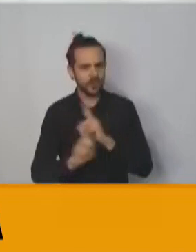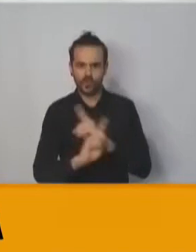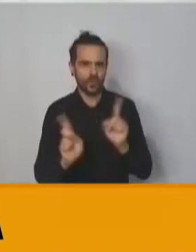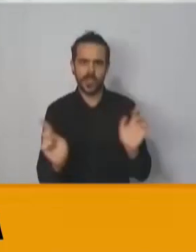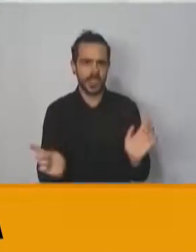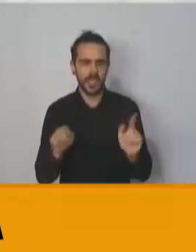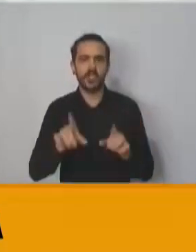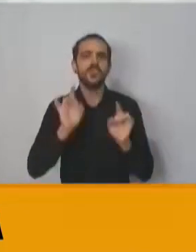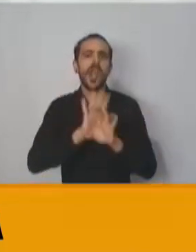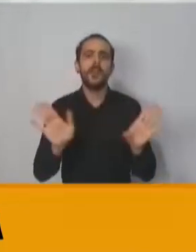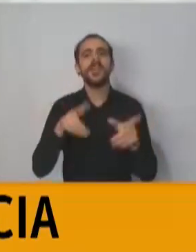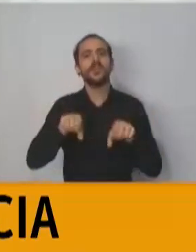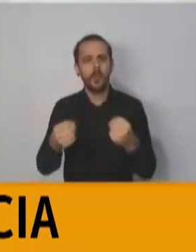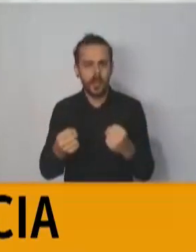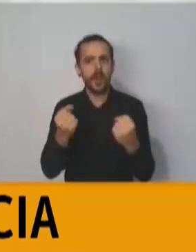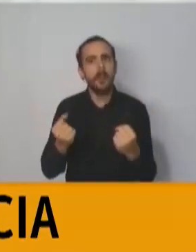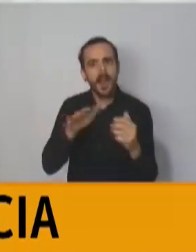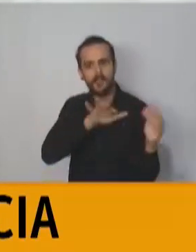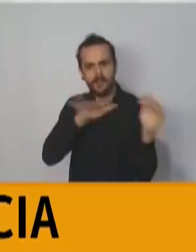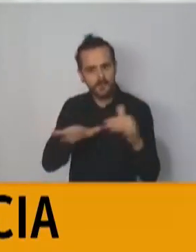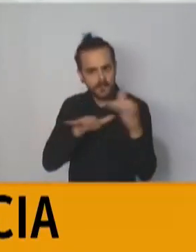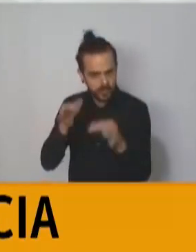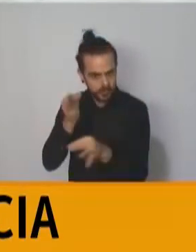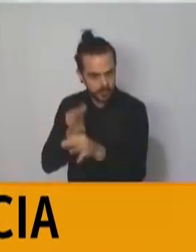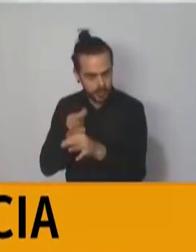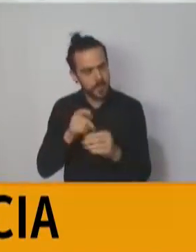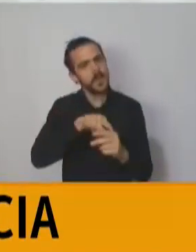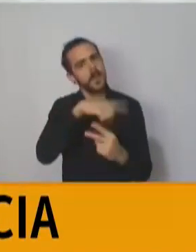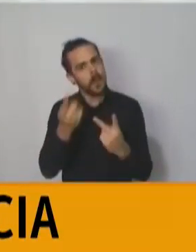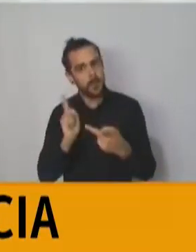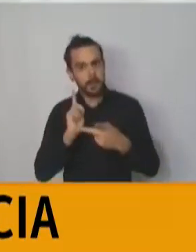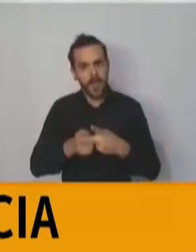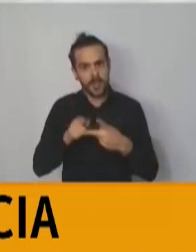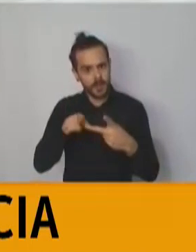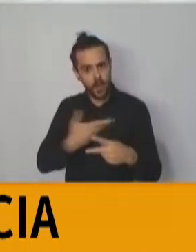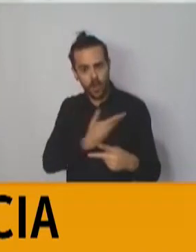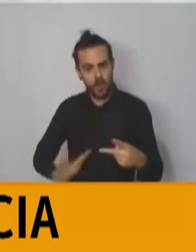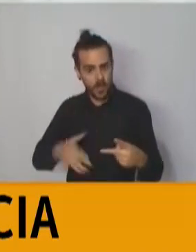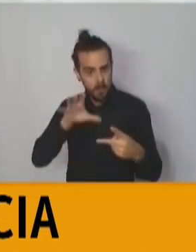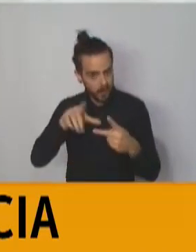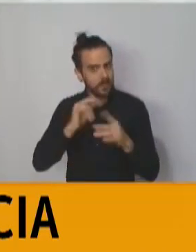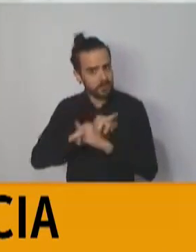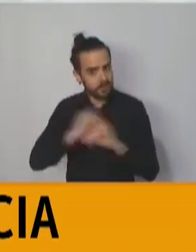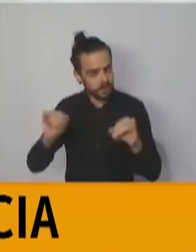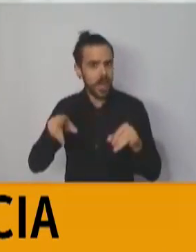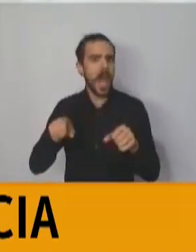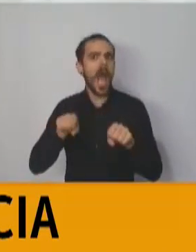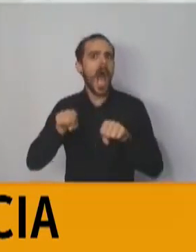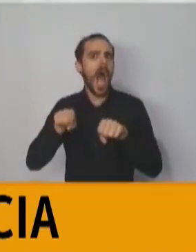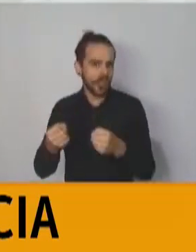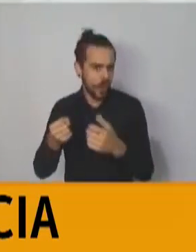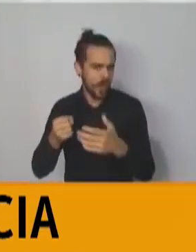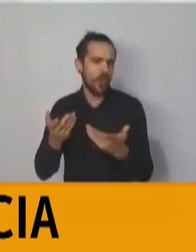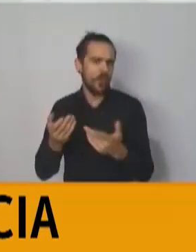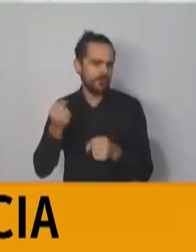y lógicamente a partir del asueto dictado por el gobierno provincial, también se suspende la actividad escolar